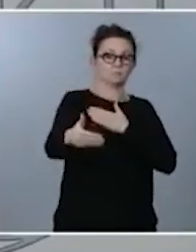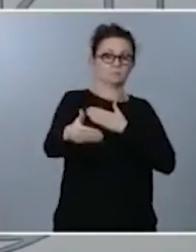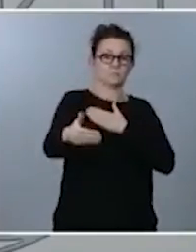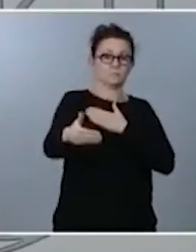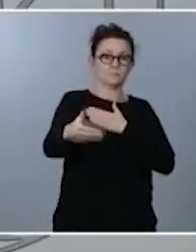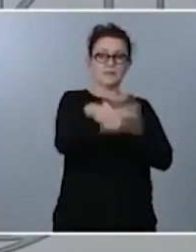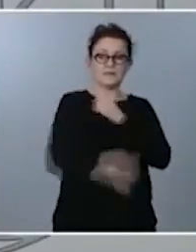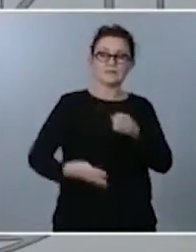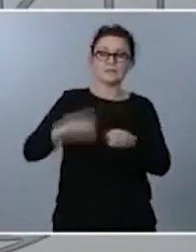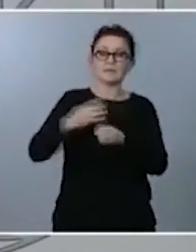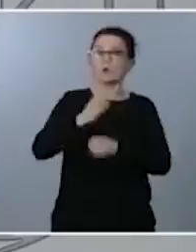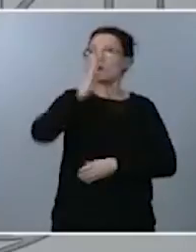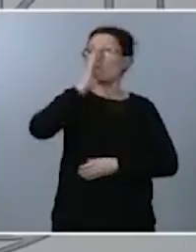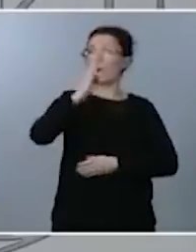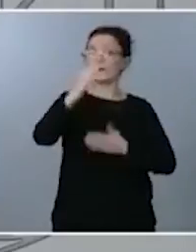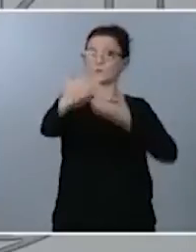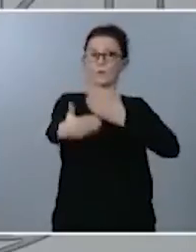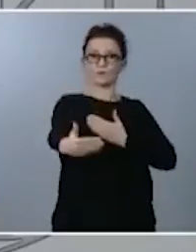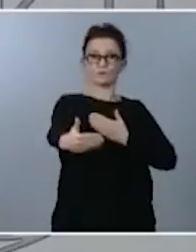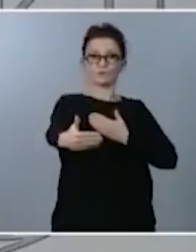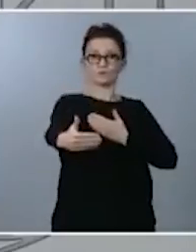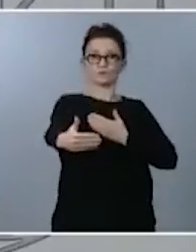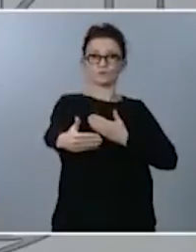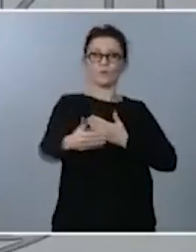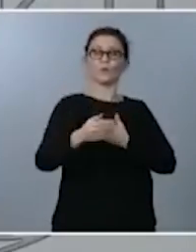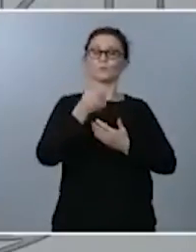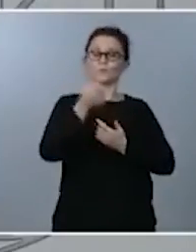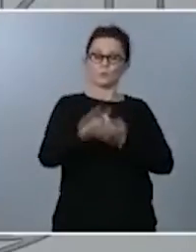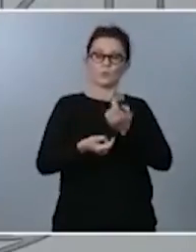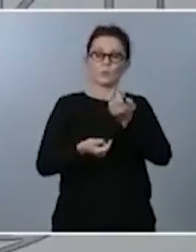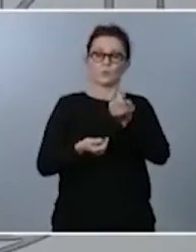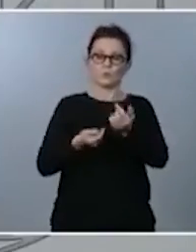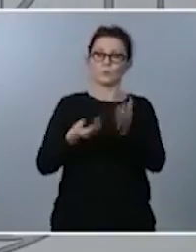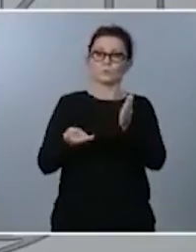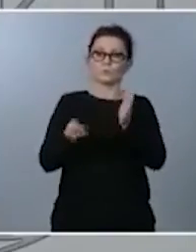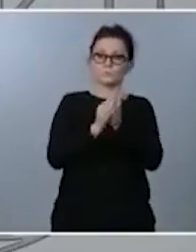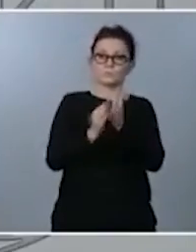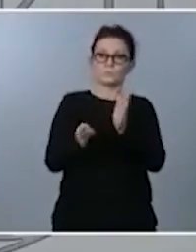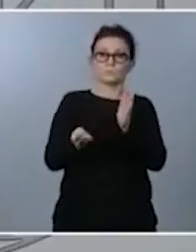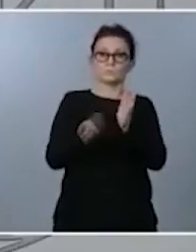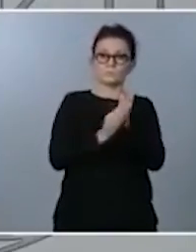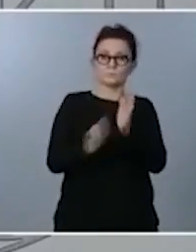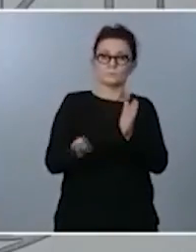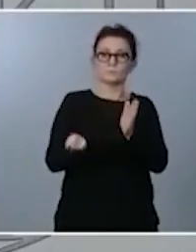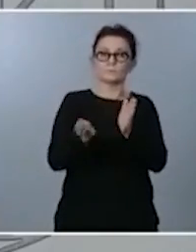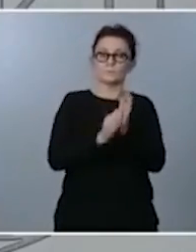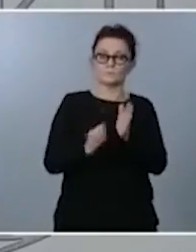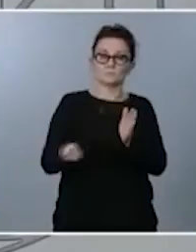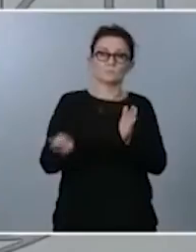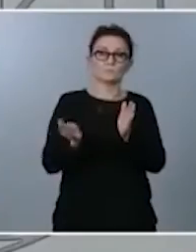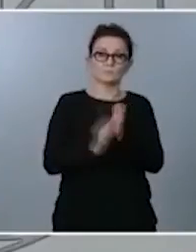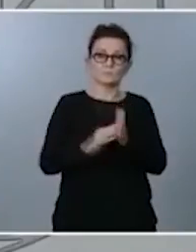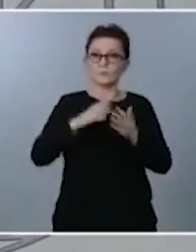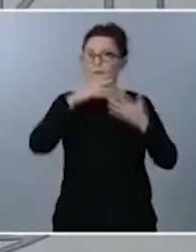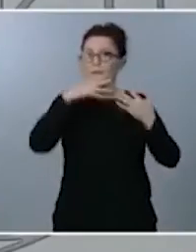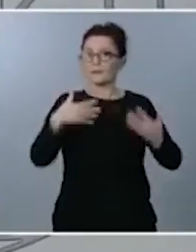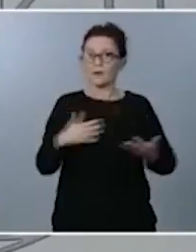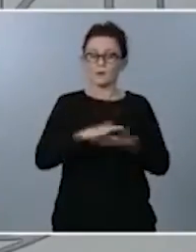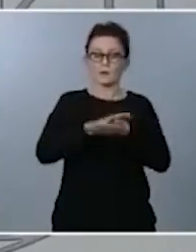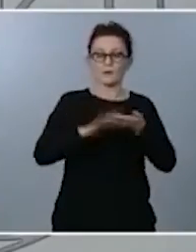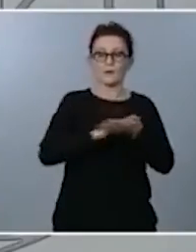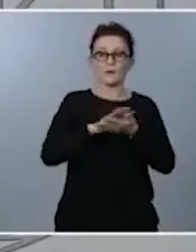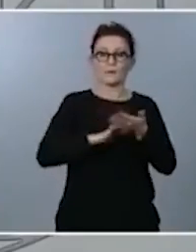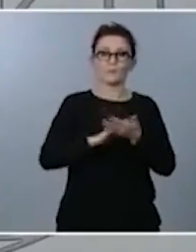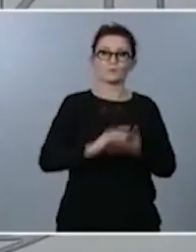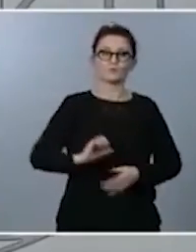años ocasión tendremos de ir incorporando todos esos elementos y en este momento abordamos aquello que nos parece más urgente